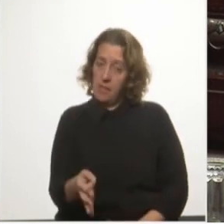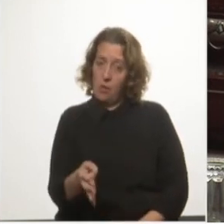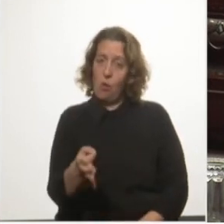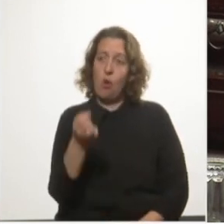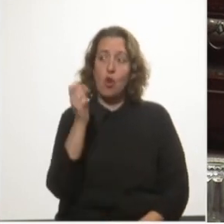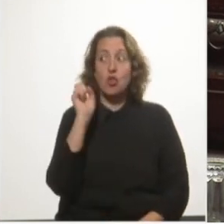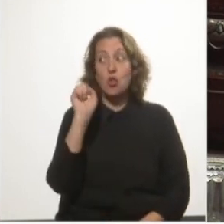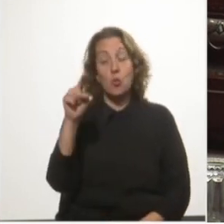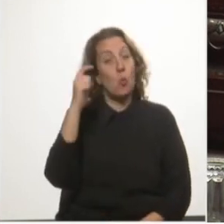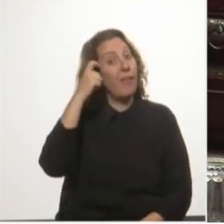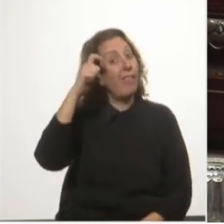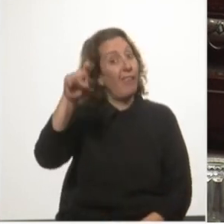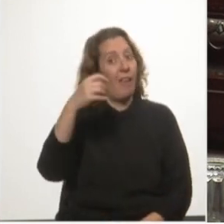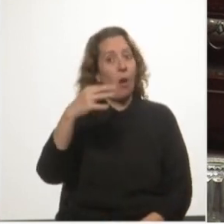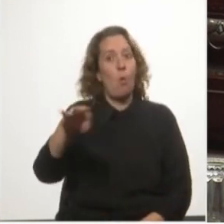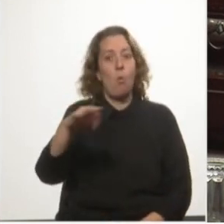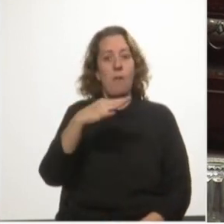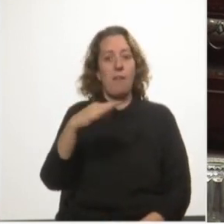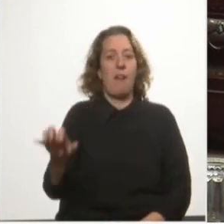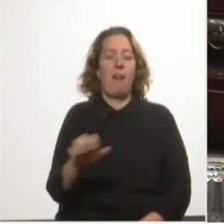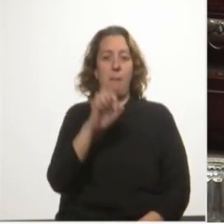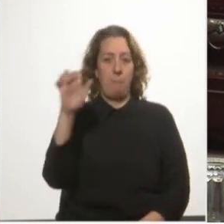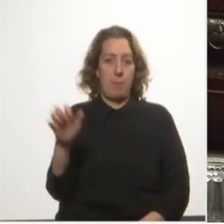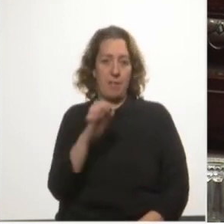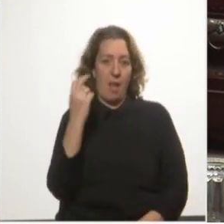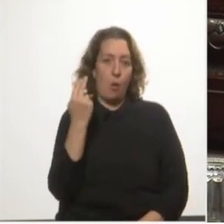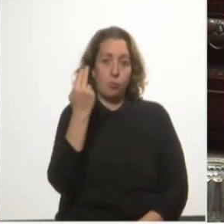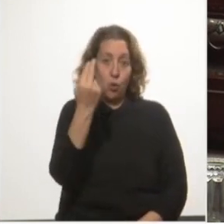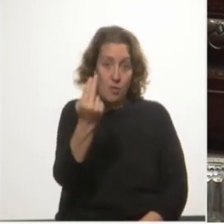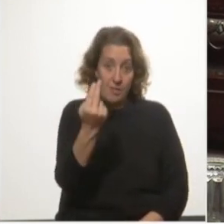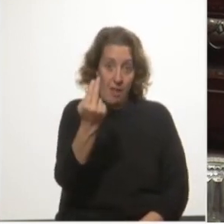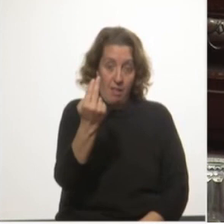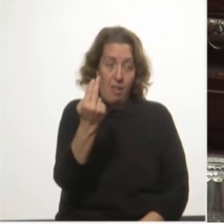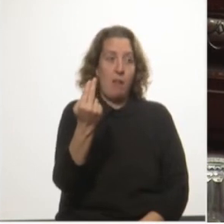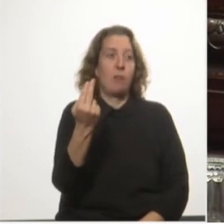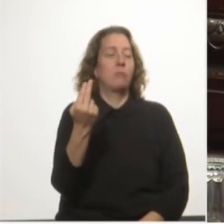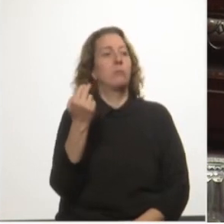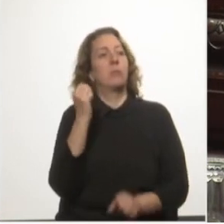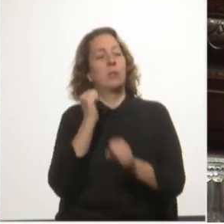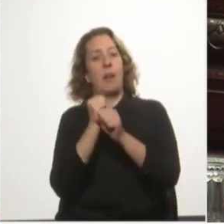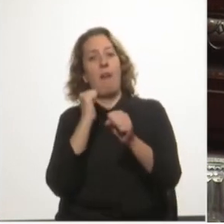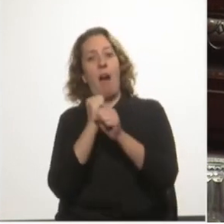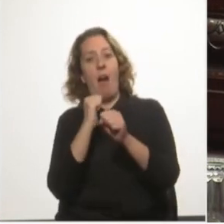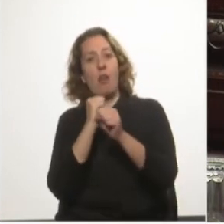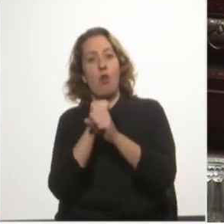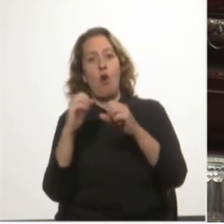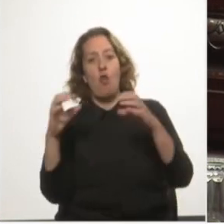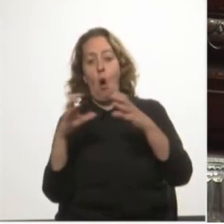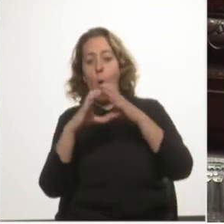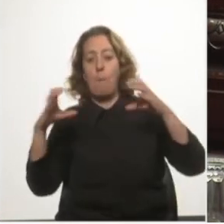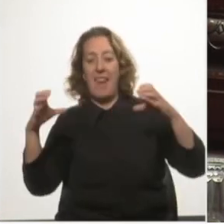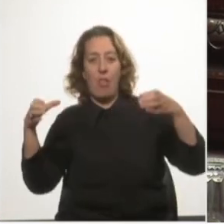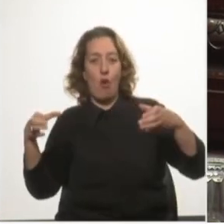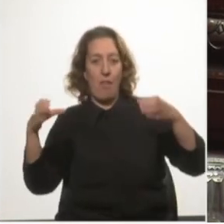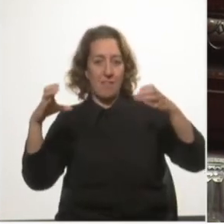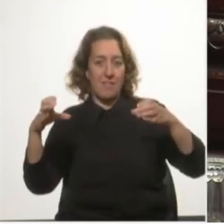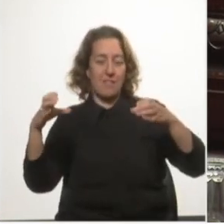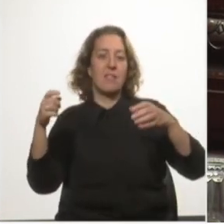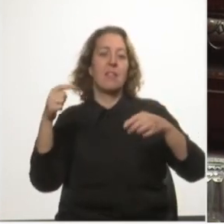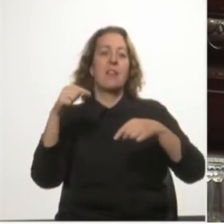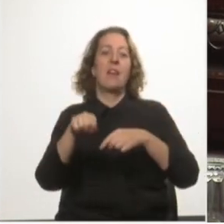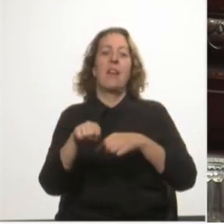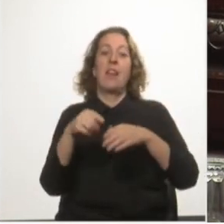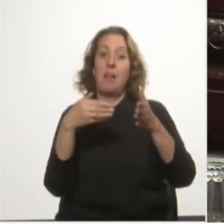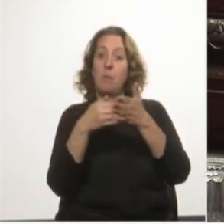su pretensión de ser la única empresa autorizada a operar contenedores en el puerto era violatoria de la